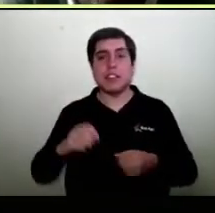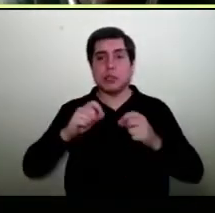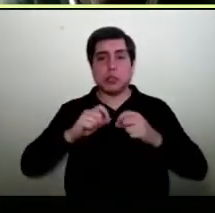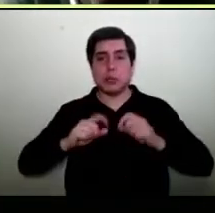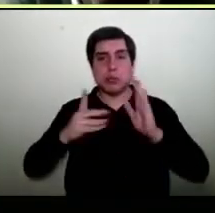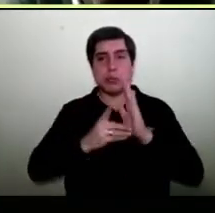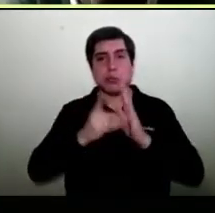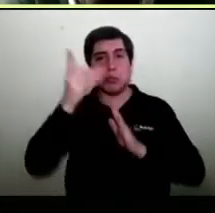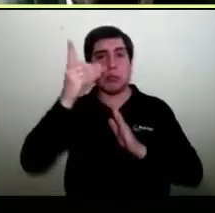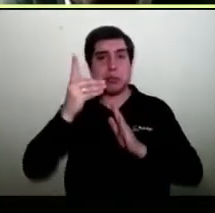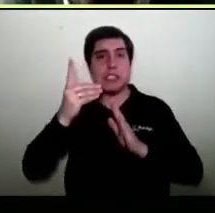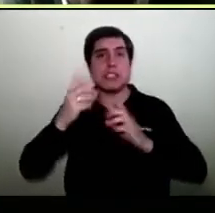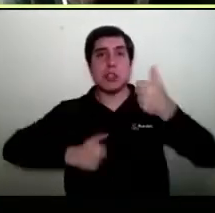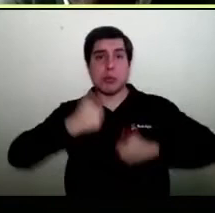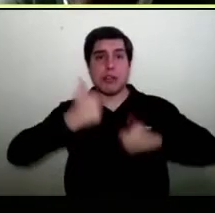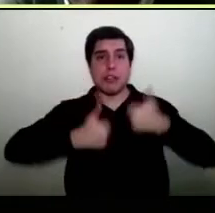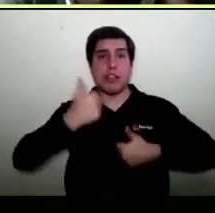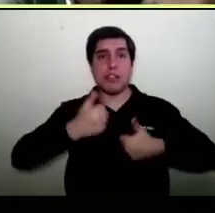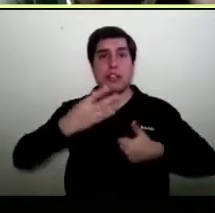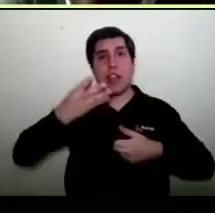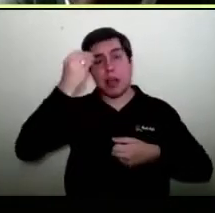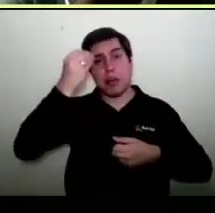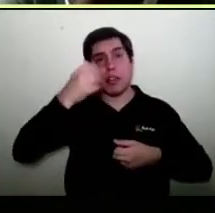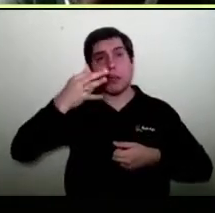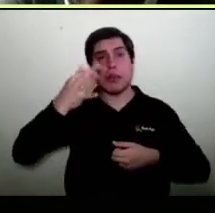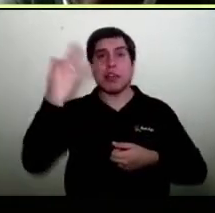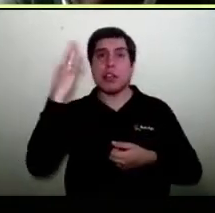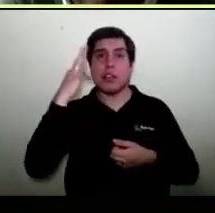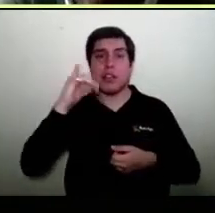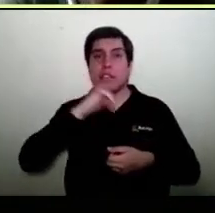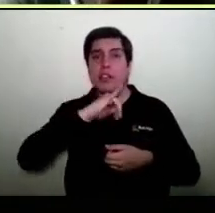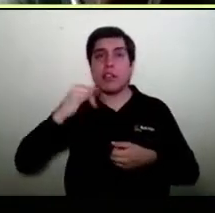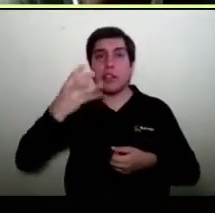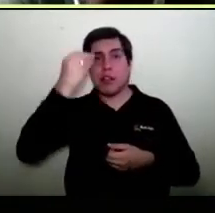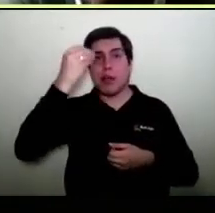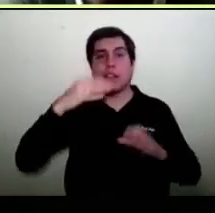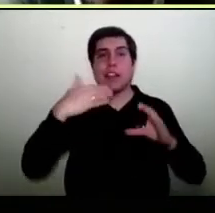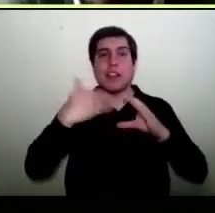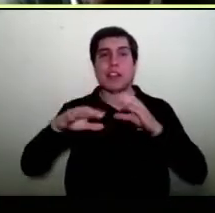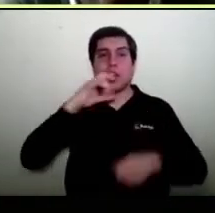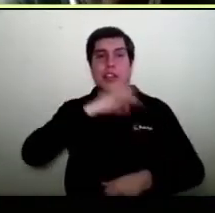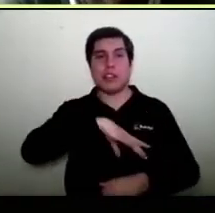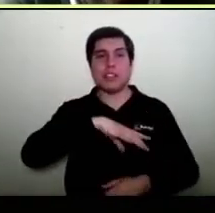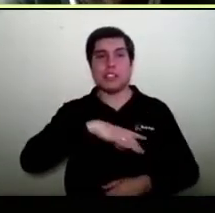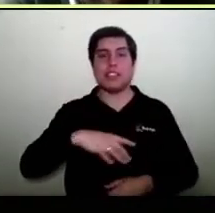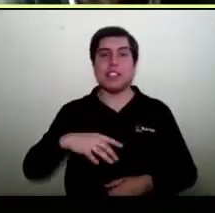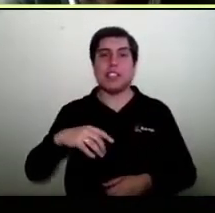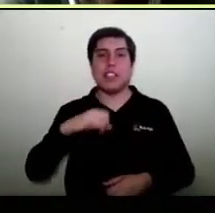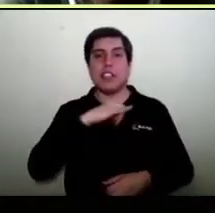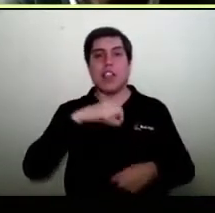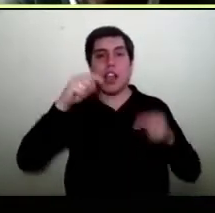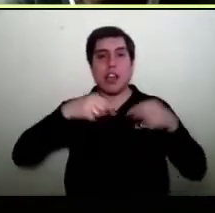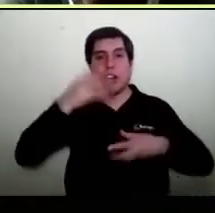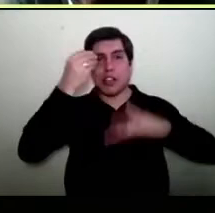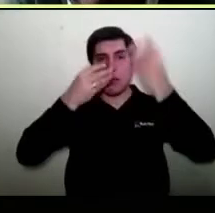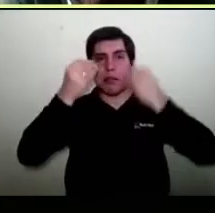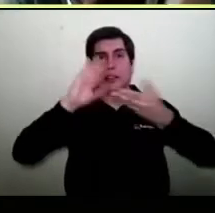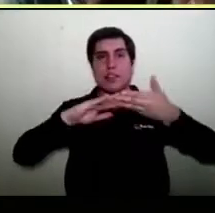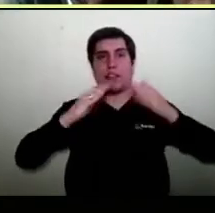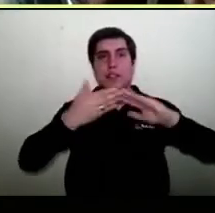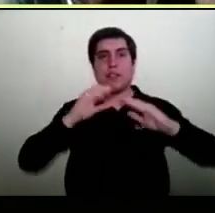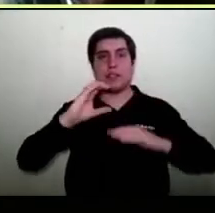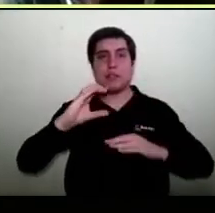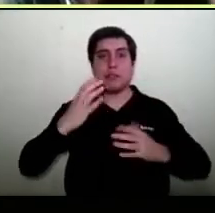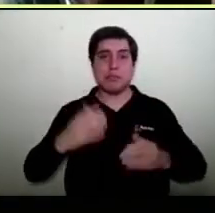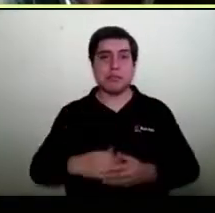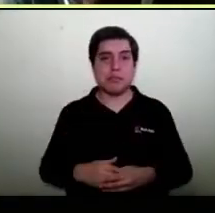profesionalmente. Hace unos minutos aprendimos de Facebook, después vamos a aprender de Correo de Chile, ahora estamos aprendiendo de Comunidad C. Entonces, ticket.